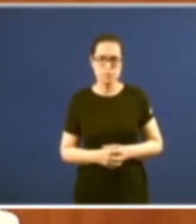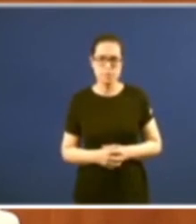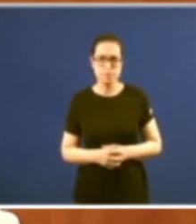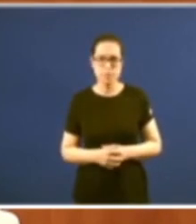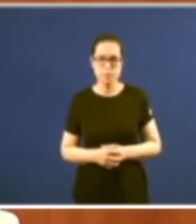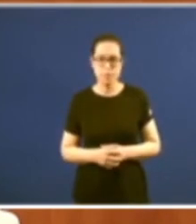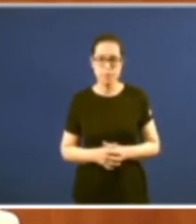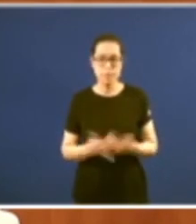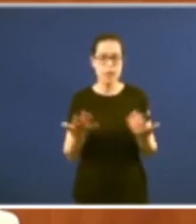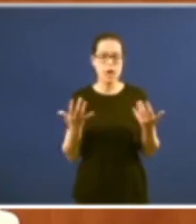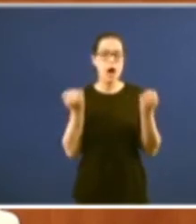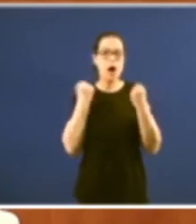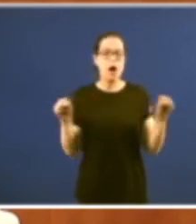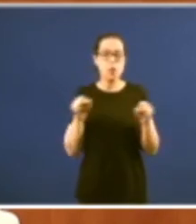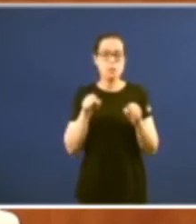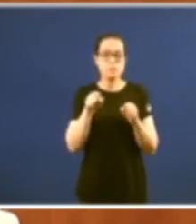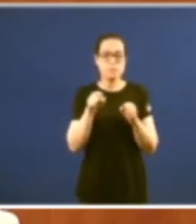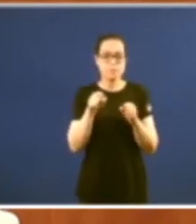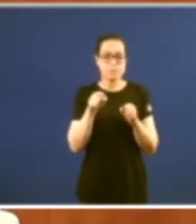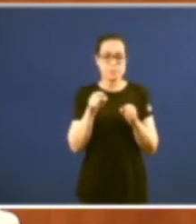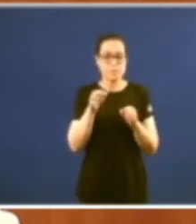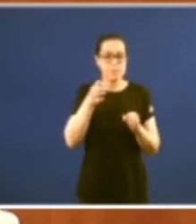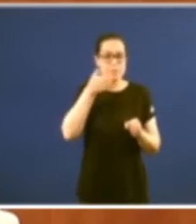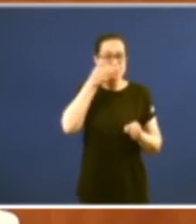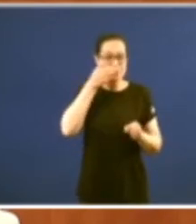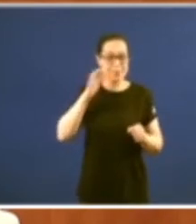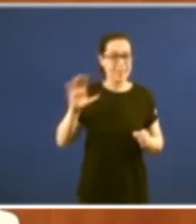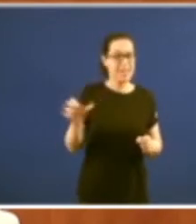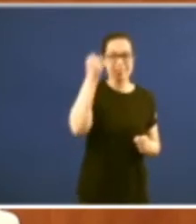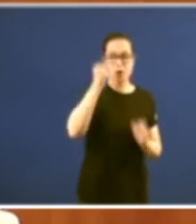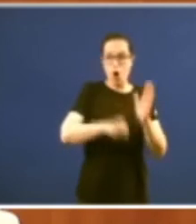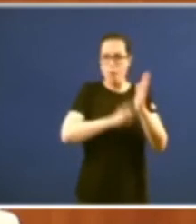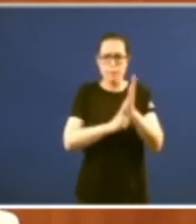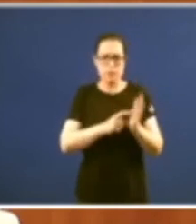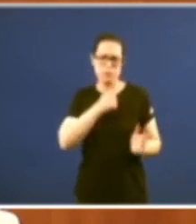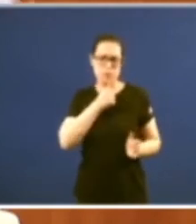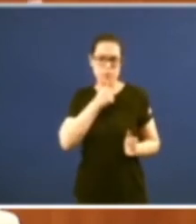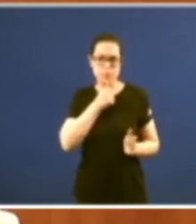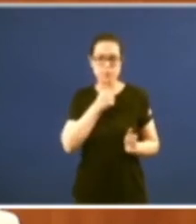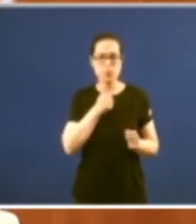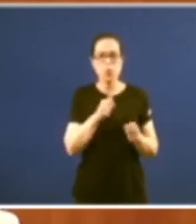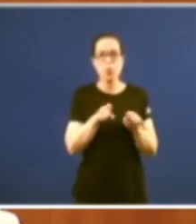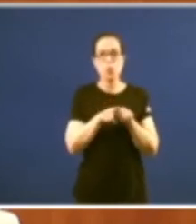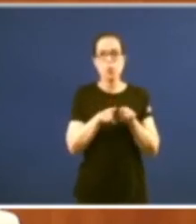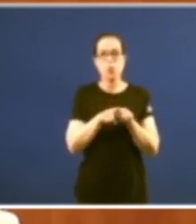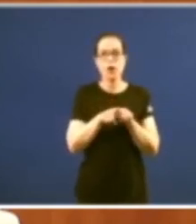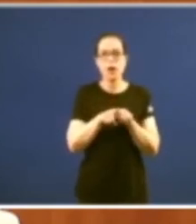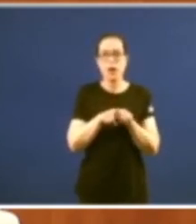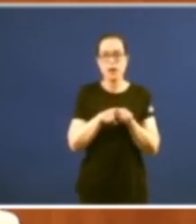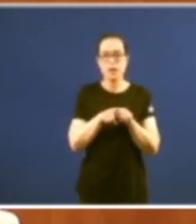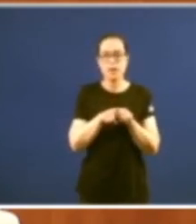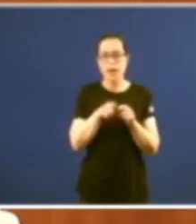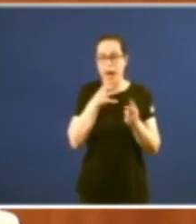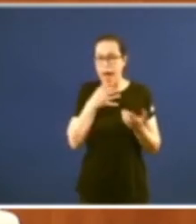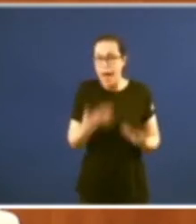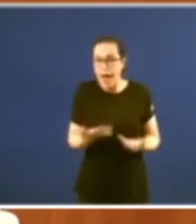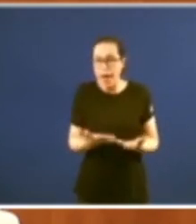De calquer modo e de dicir que a batalla ainda non está ganhada de todo non? Porque non podemos estar tranquilos ante este novo desapego que parece